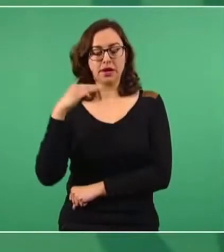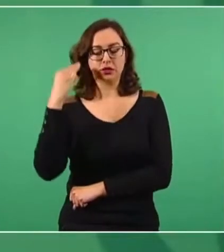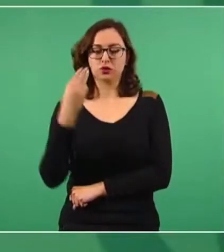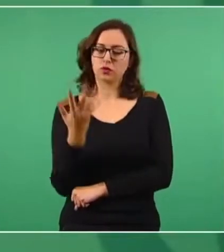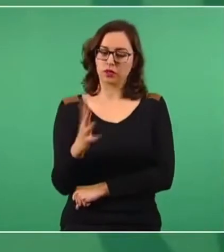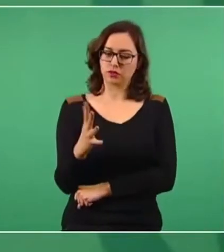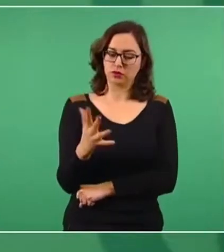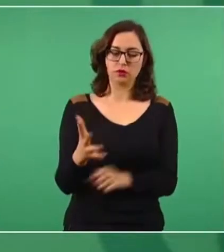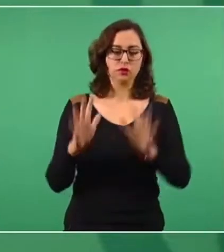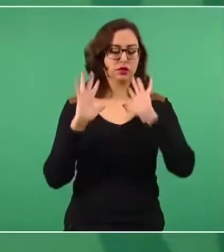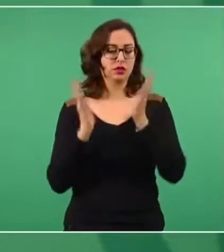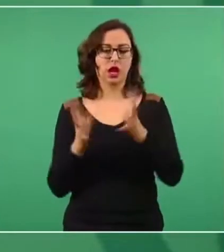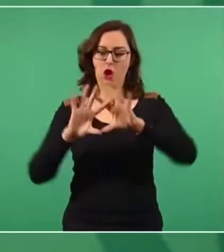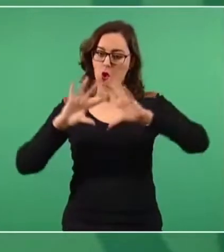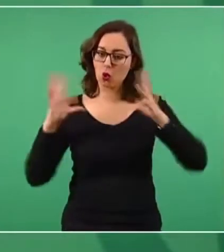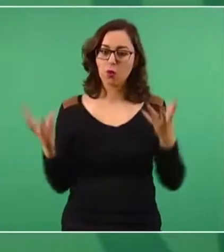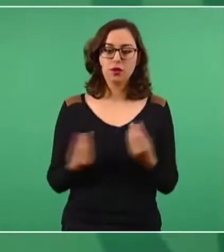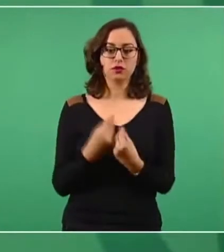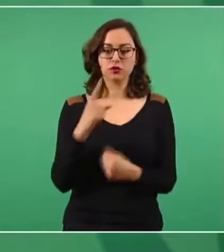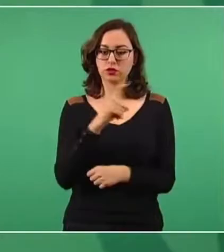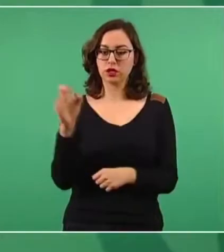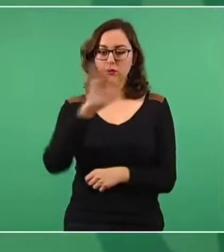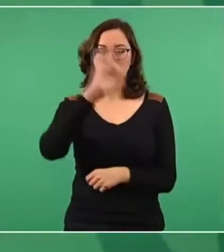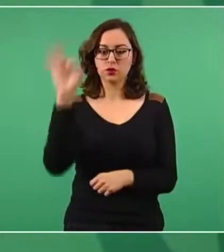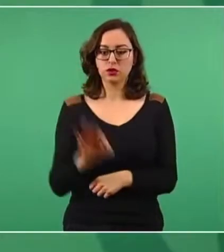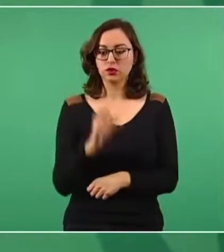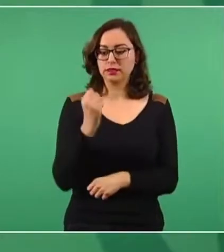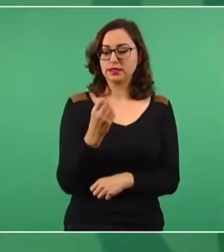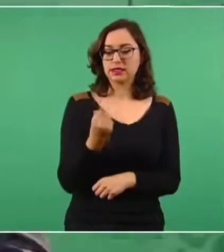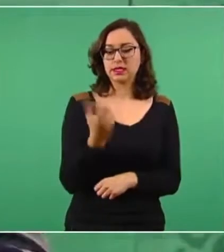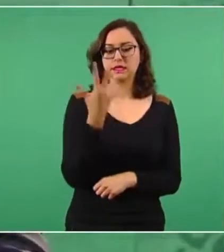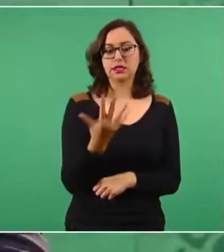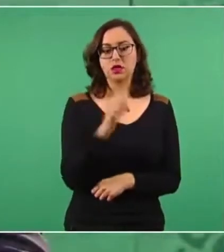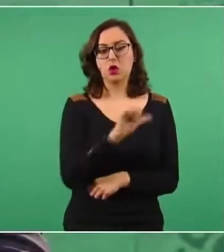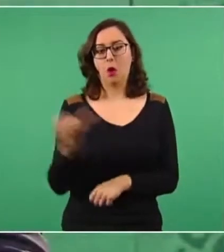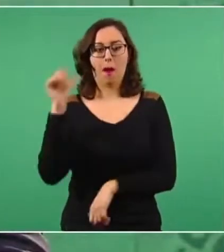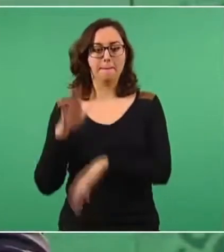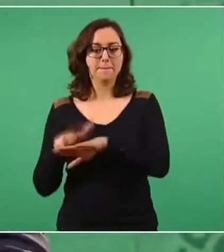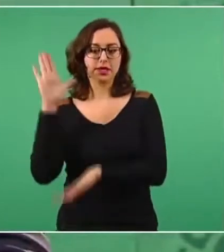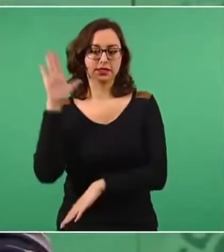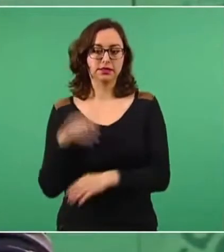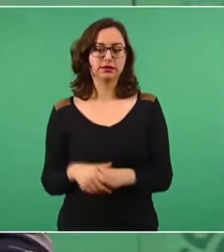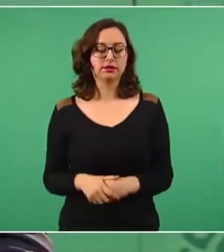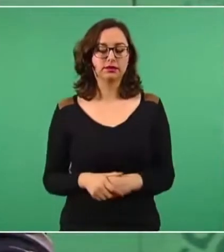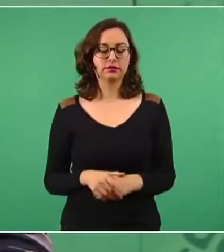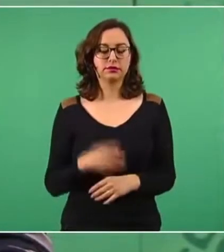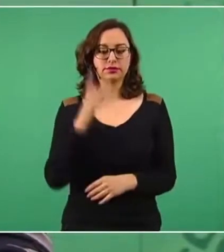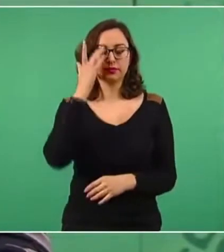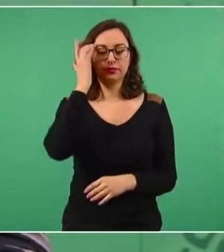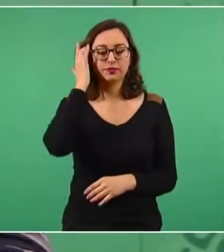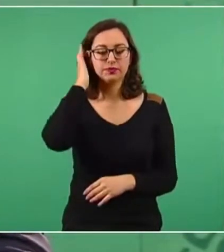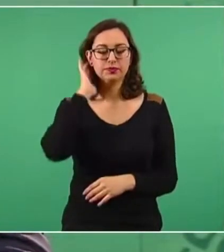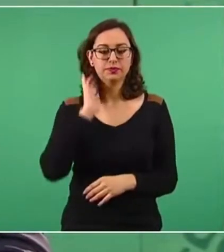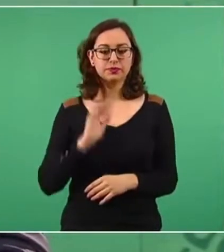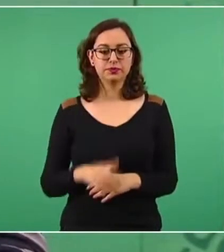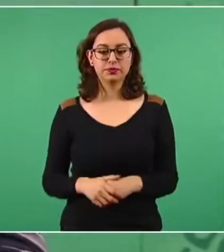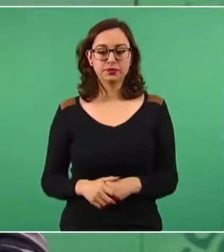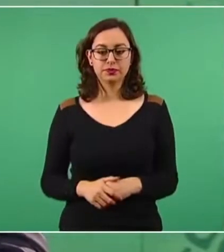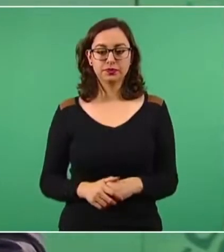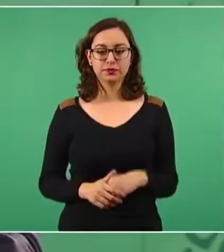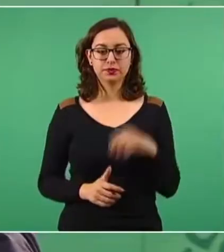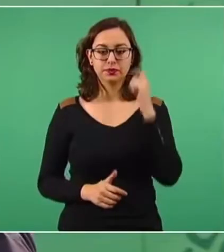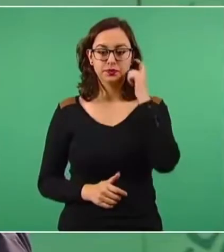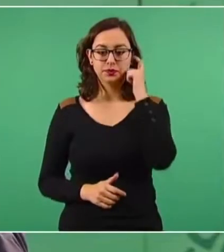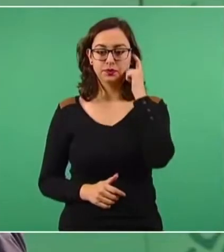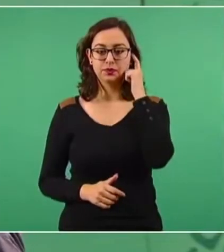ya están todos integrados, mayores de 65, para la pensión adultos